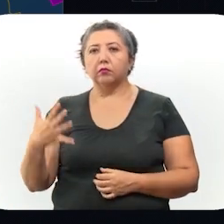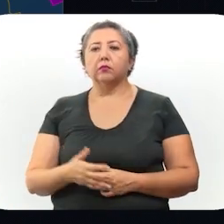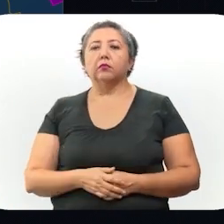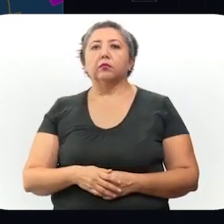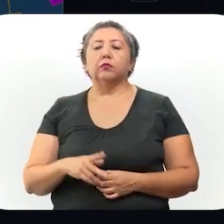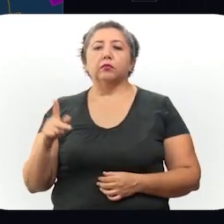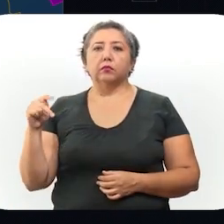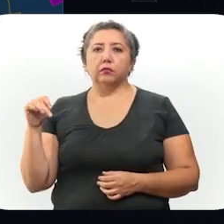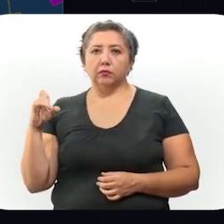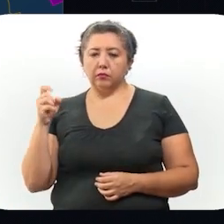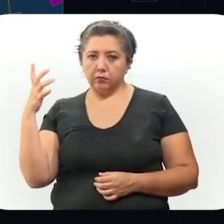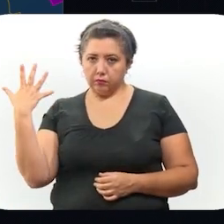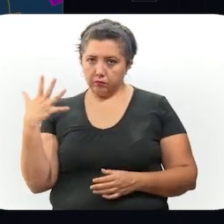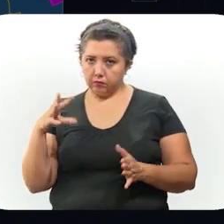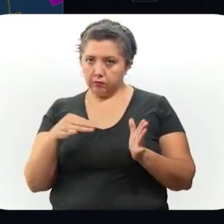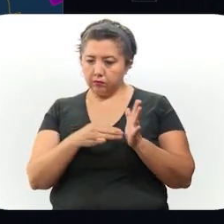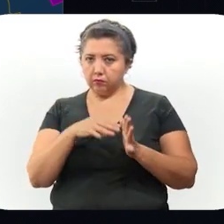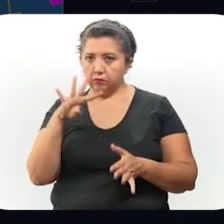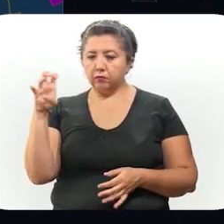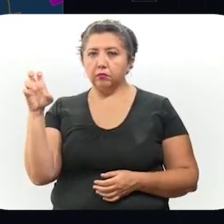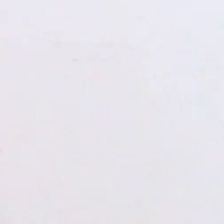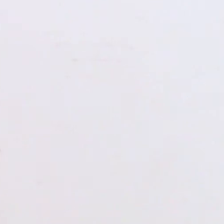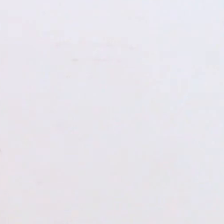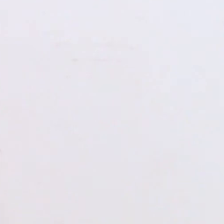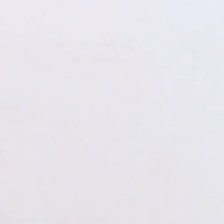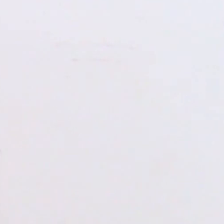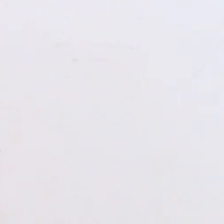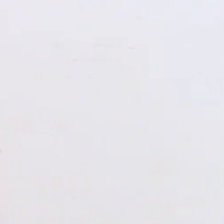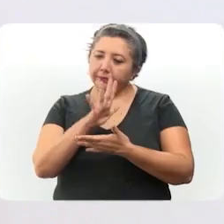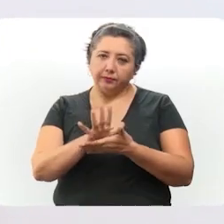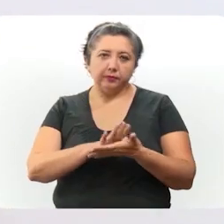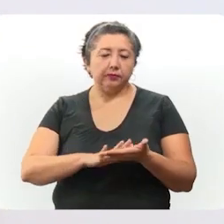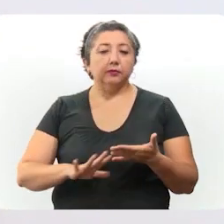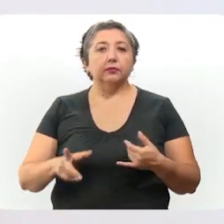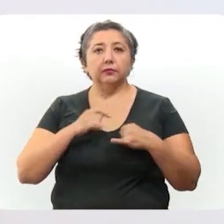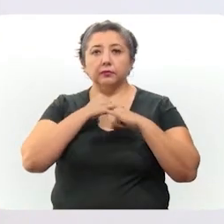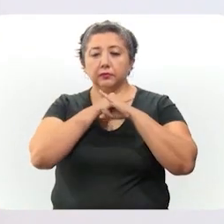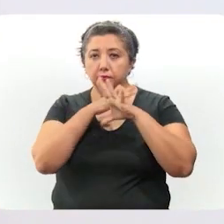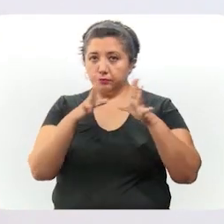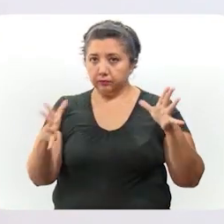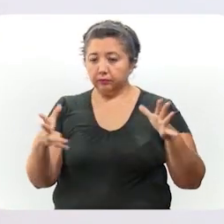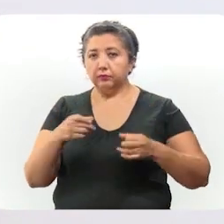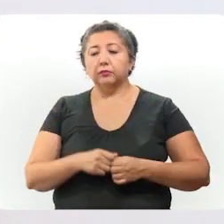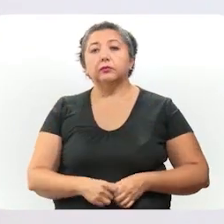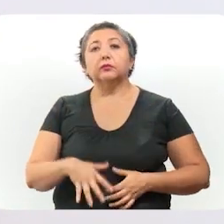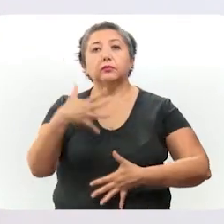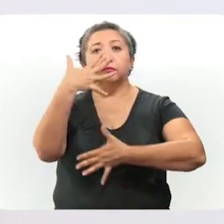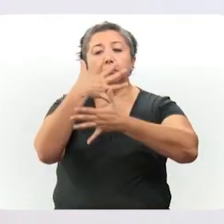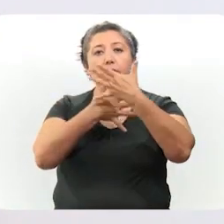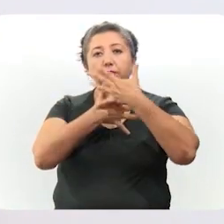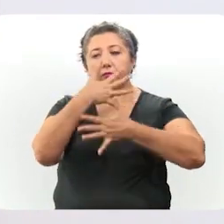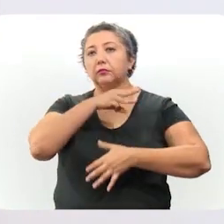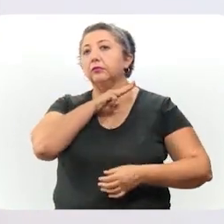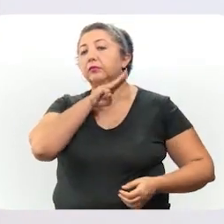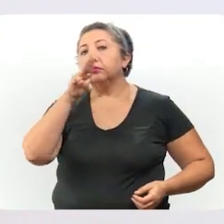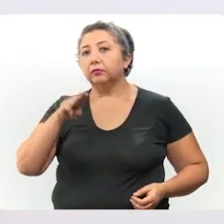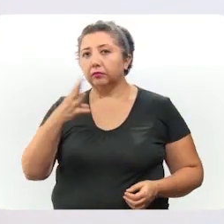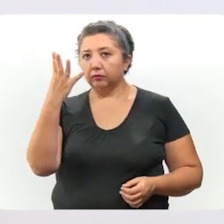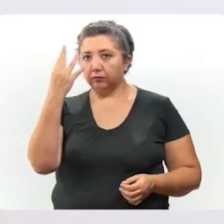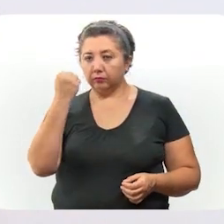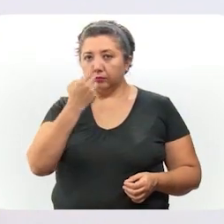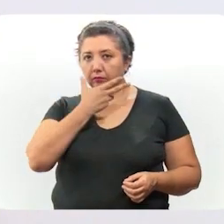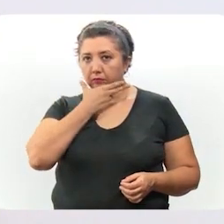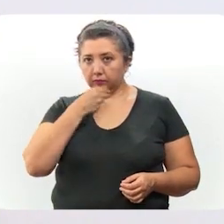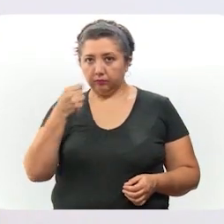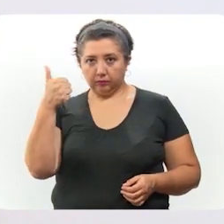en la zona poniente 10,470. Lamentablemente en este parte médico informamos de 15 fallecimientos, 9